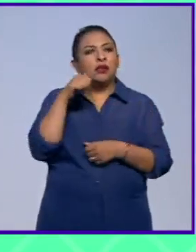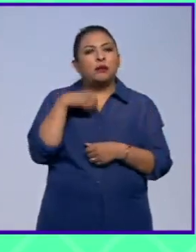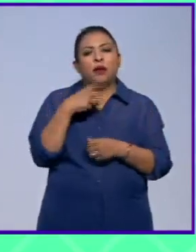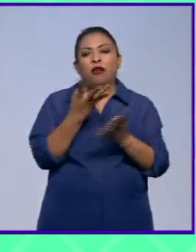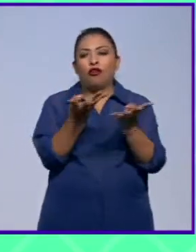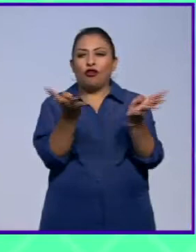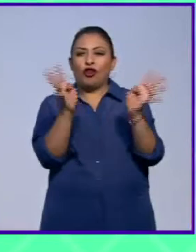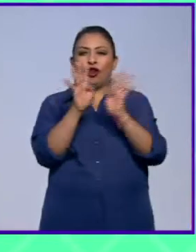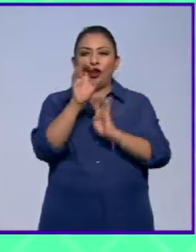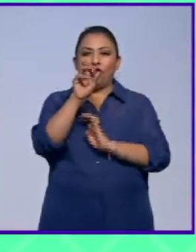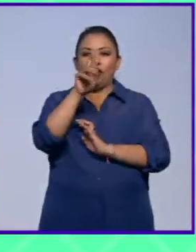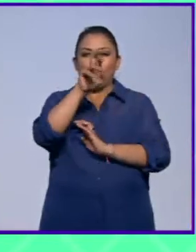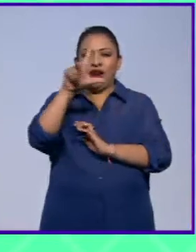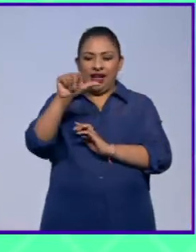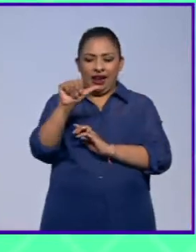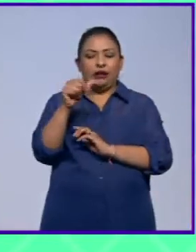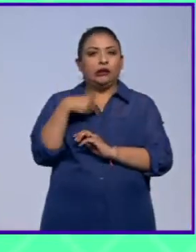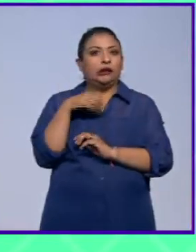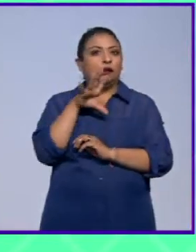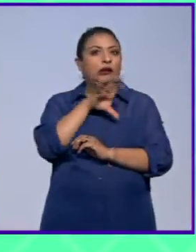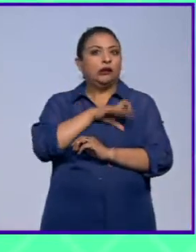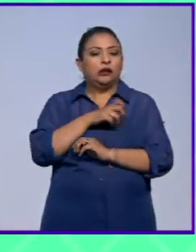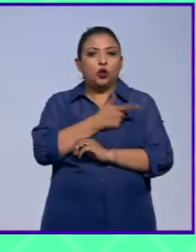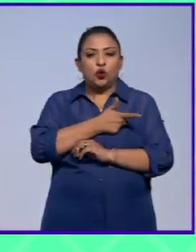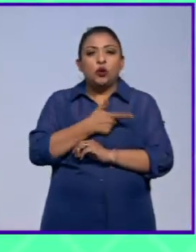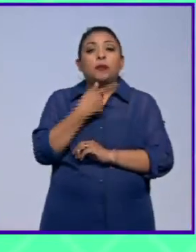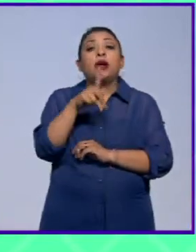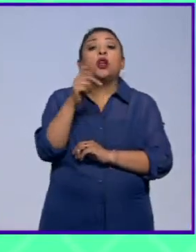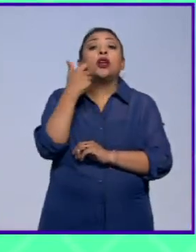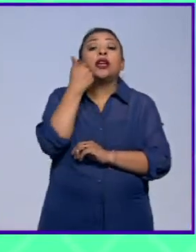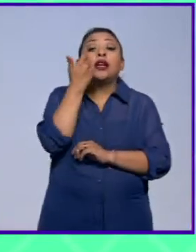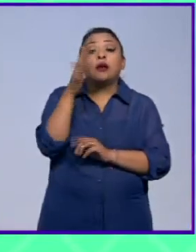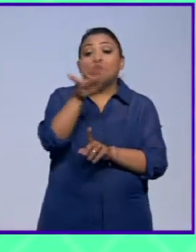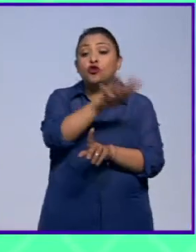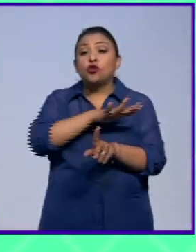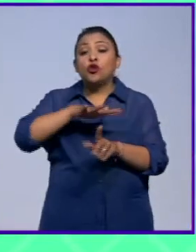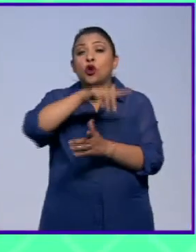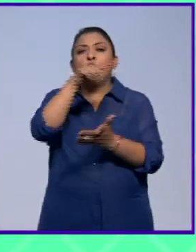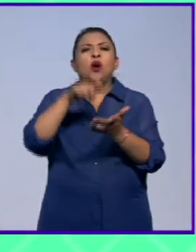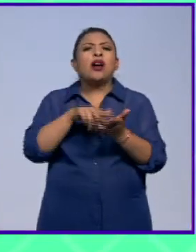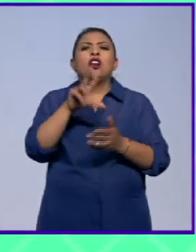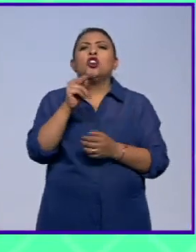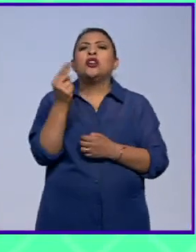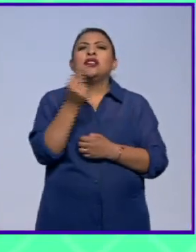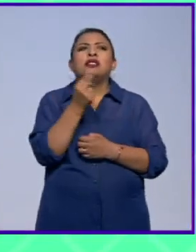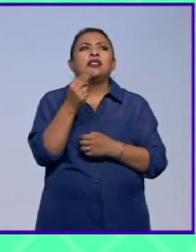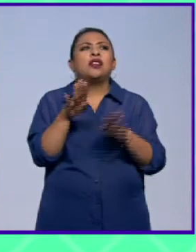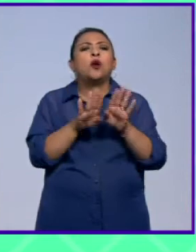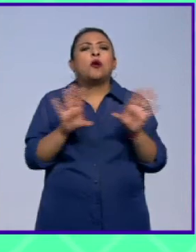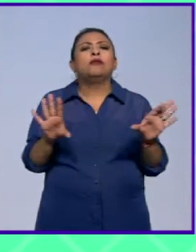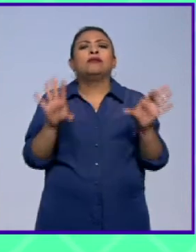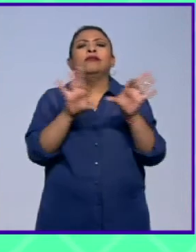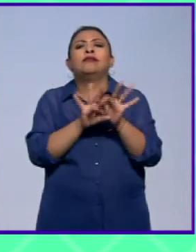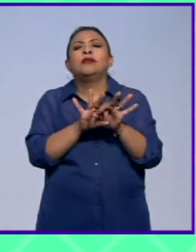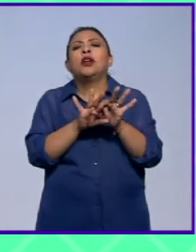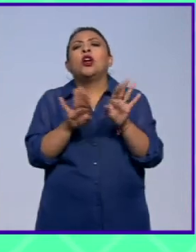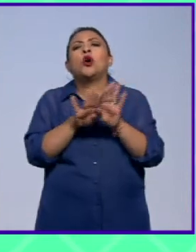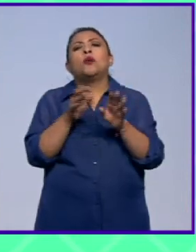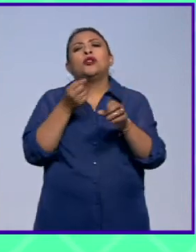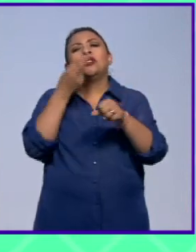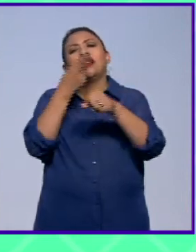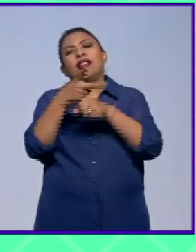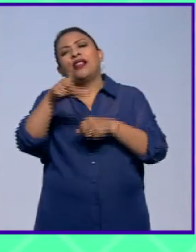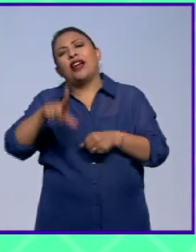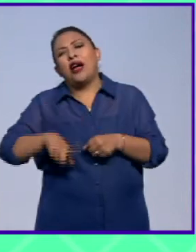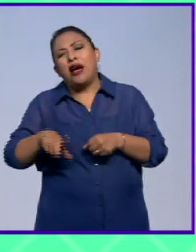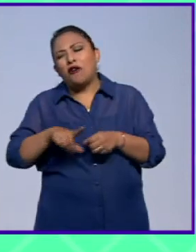corrala y demás de la compañía pero lo que queríamos era que fuera un espacio que no necesariamente estuviera casado con las secretarías